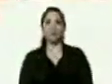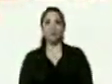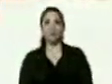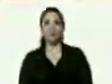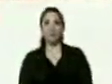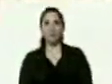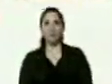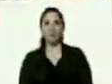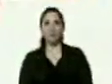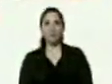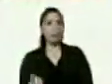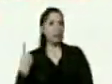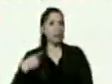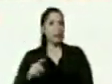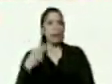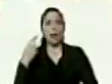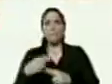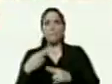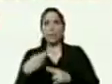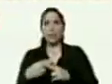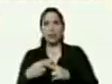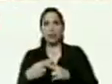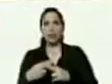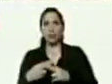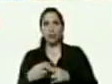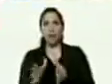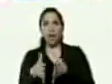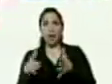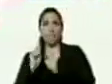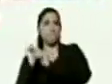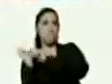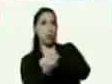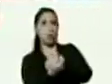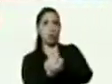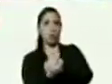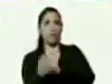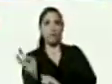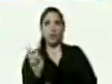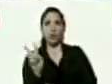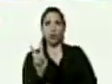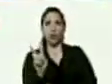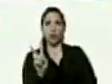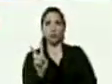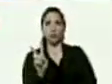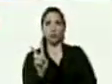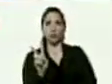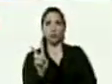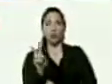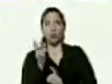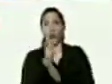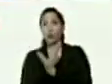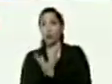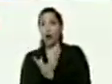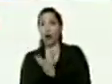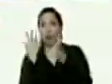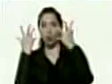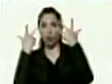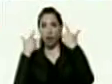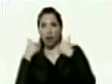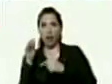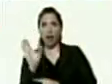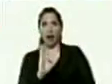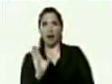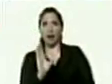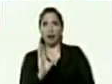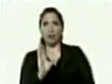tienes el apellido de un gran grandes liga venezolano que jugó para las leones del Caracas